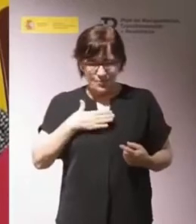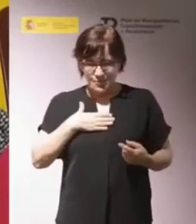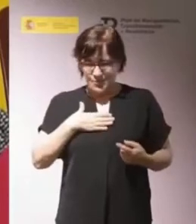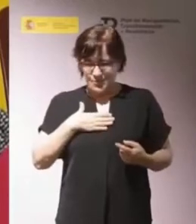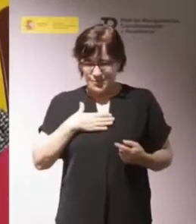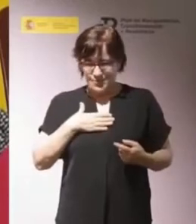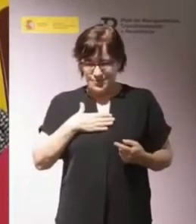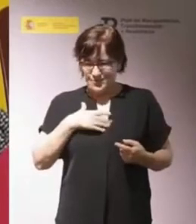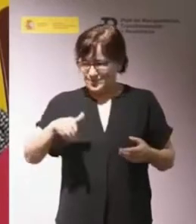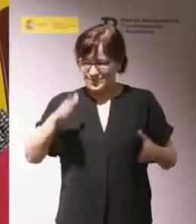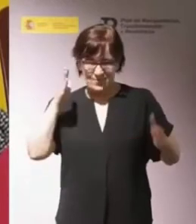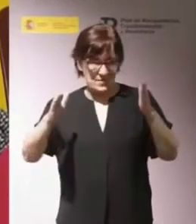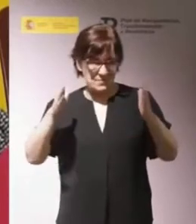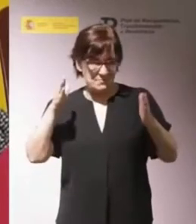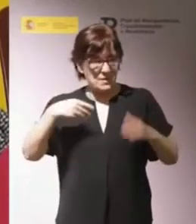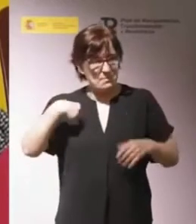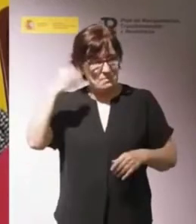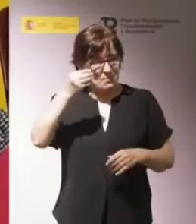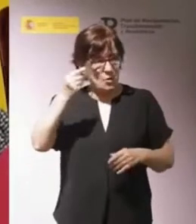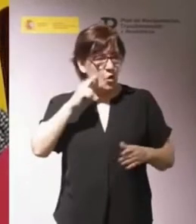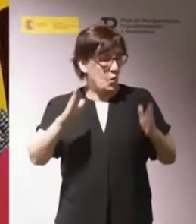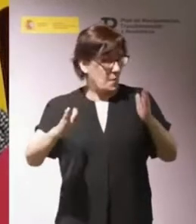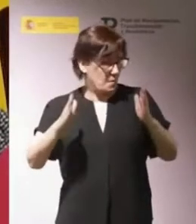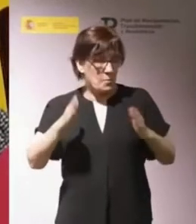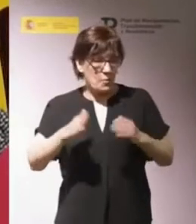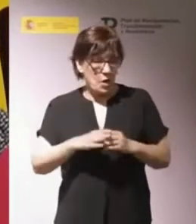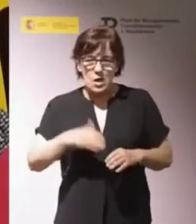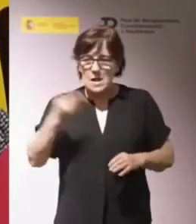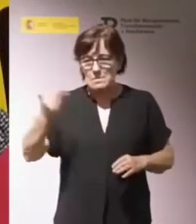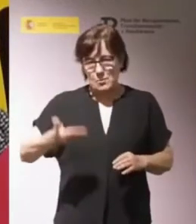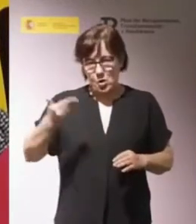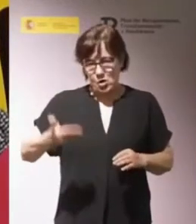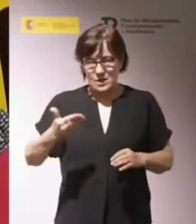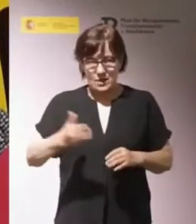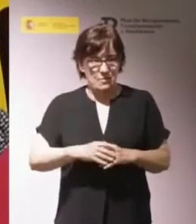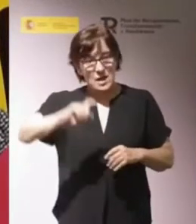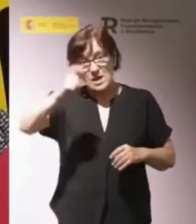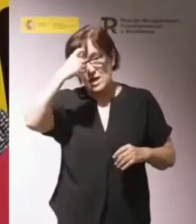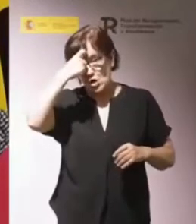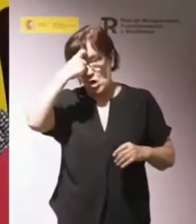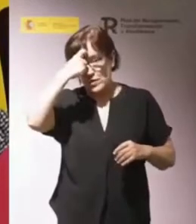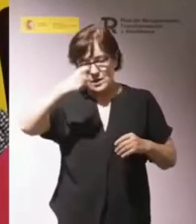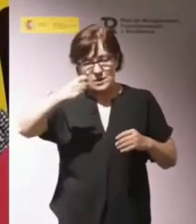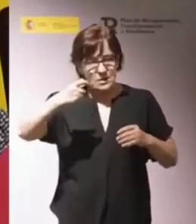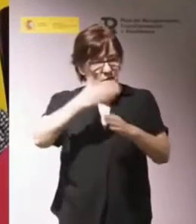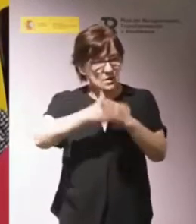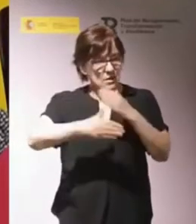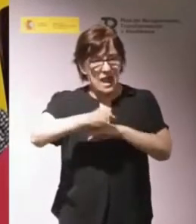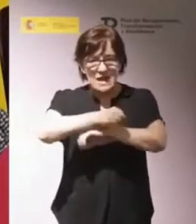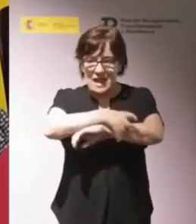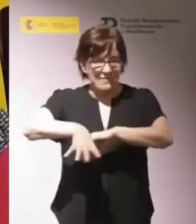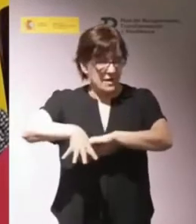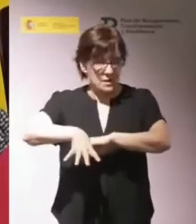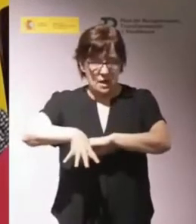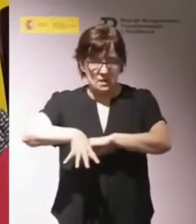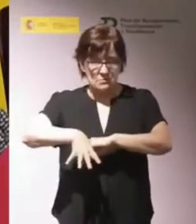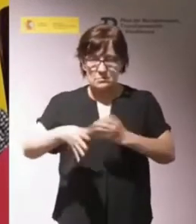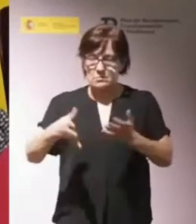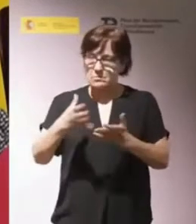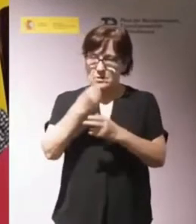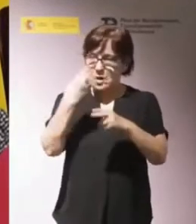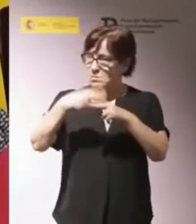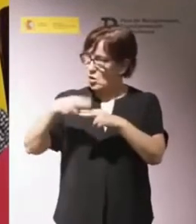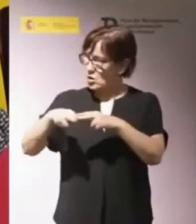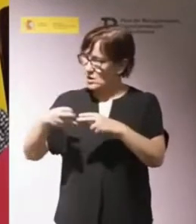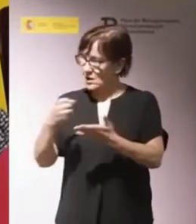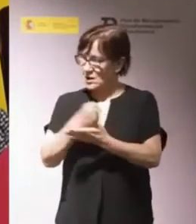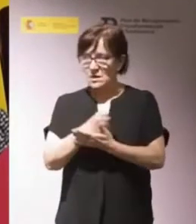en este momento además, pensamos que es un momento crucial para que el concepto de la discapacidad sea transversal para todas las políticas.